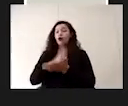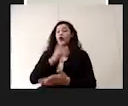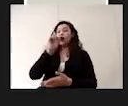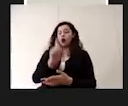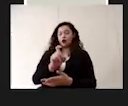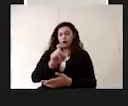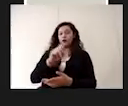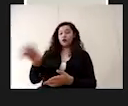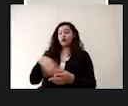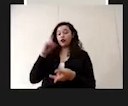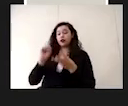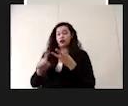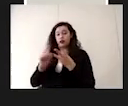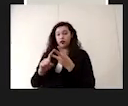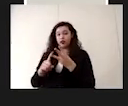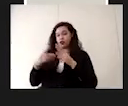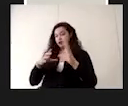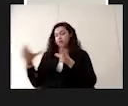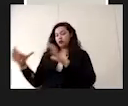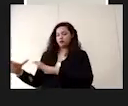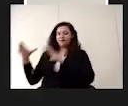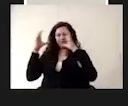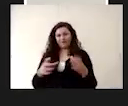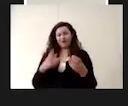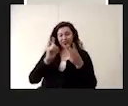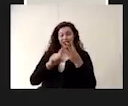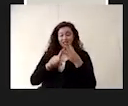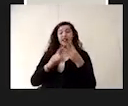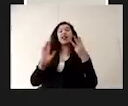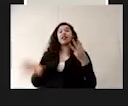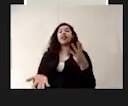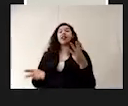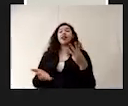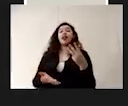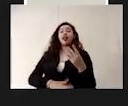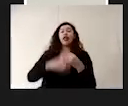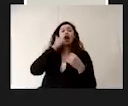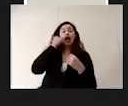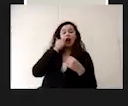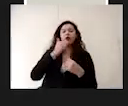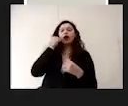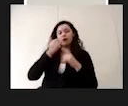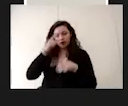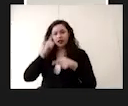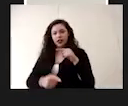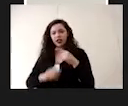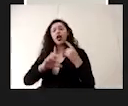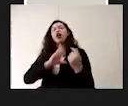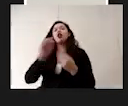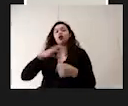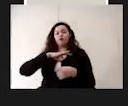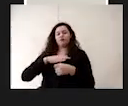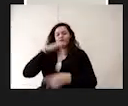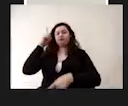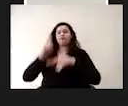paso, que es el tercer balde, una vez que terminamos de enjuagar y secar, vamos a desinfectar con esta